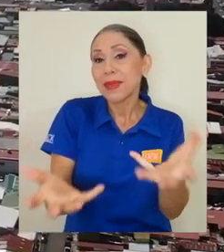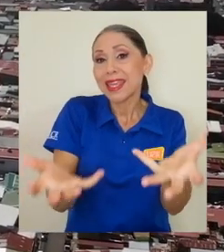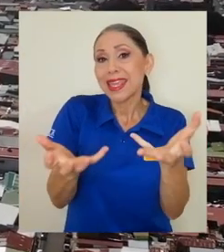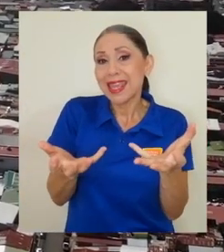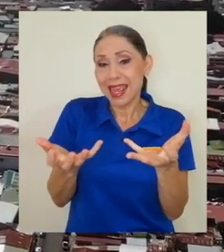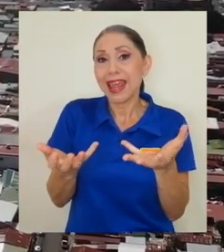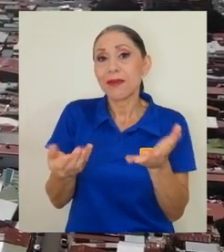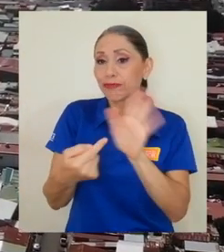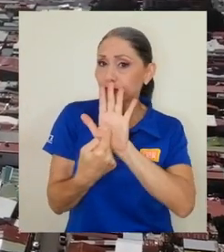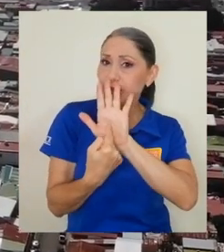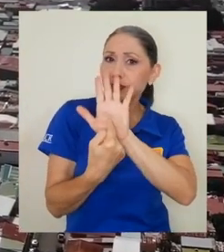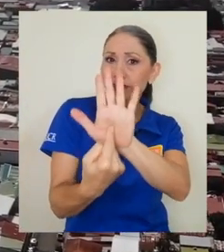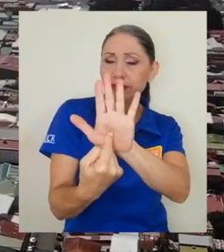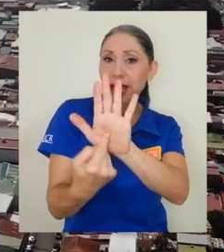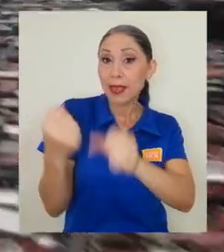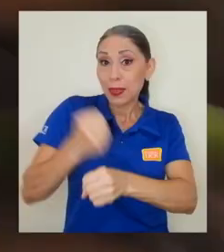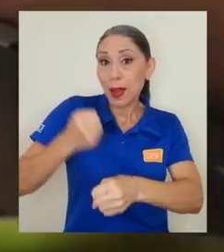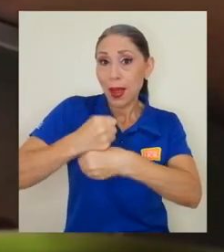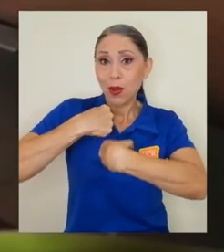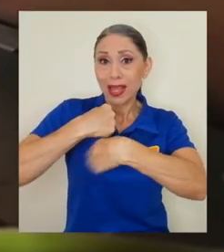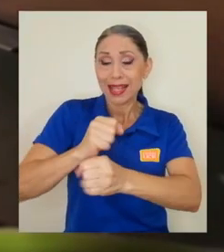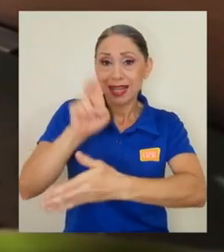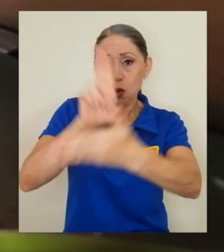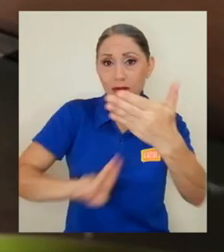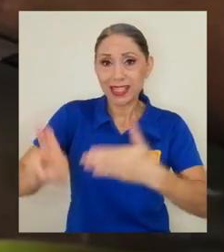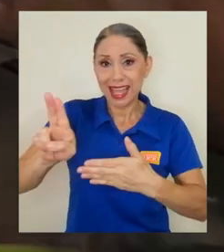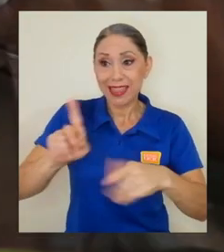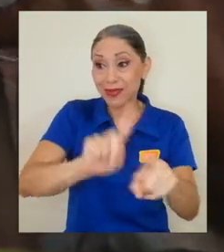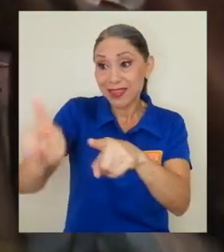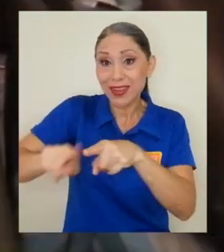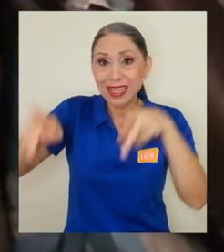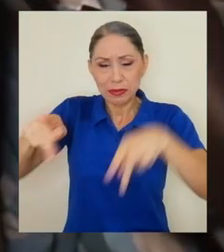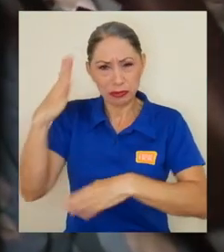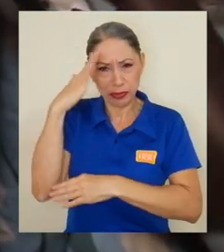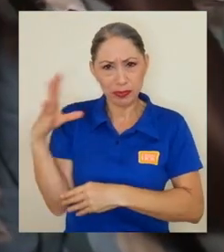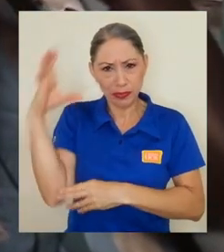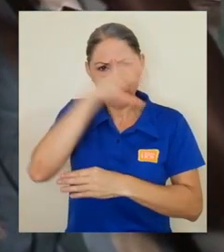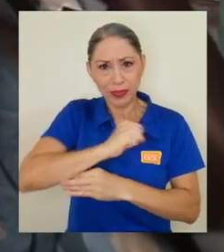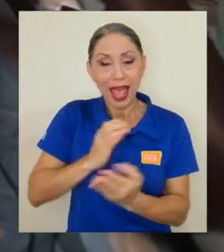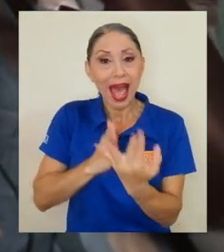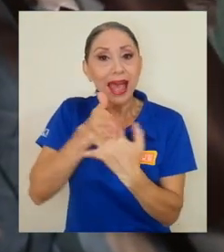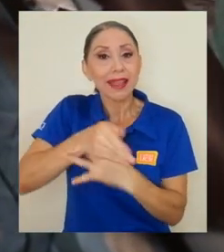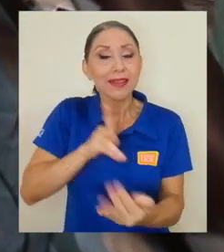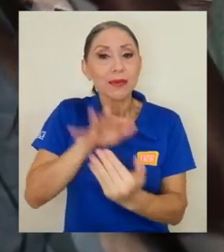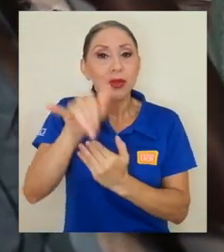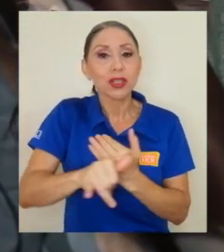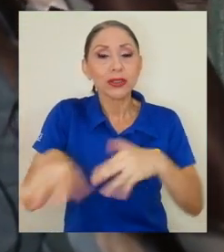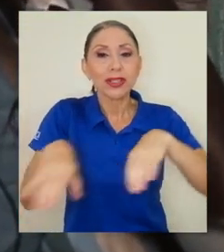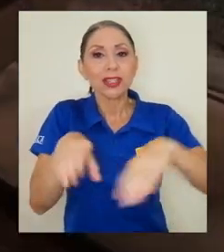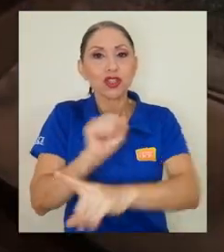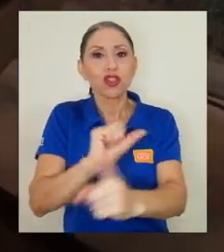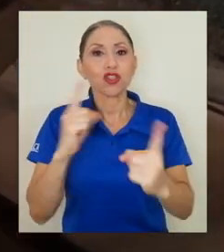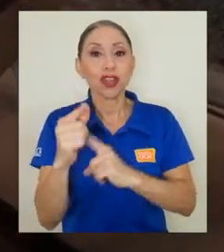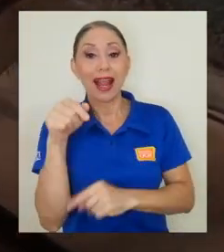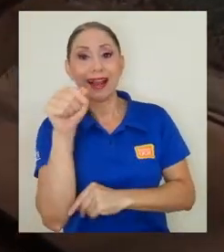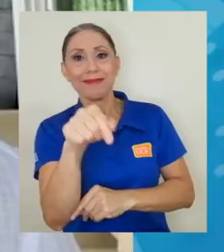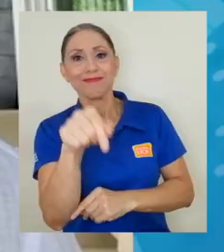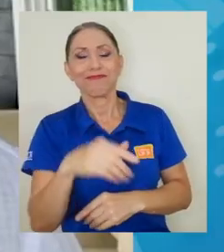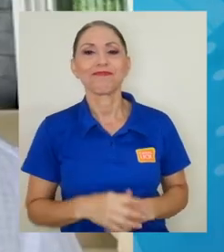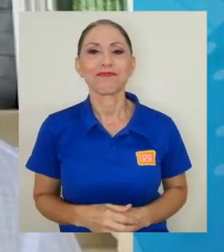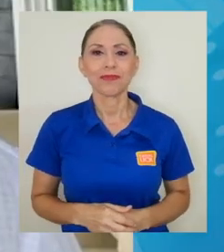conocer el aporte que ofrece la universidad a diferentes poblaciones por medio de los proyectos de acción social que se ejecutan en esta parte del país.